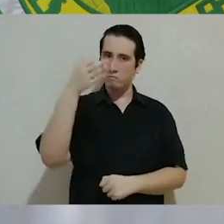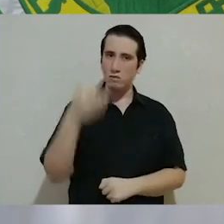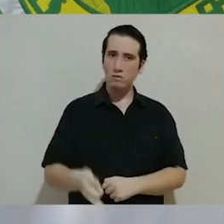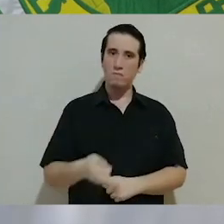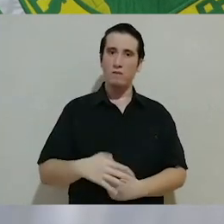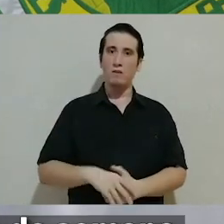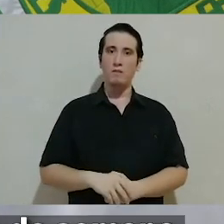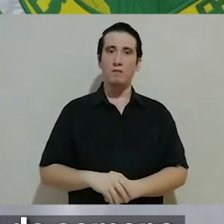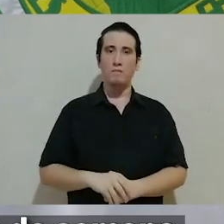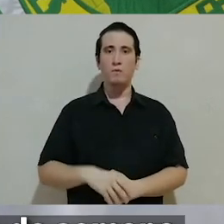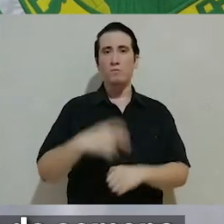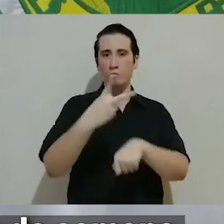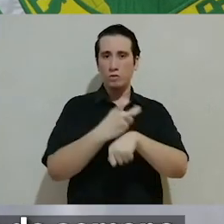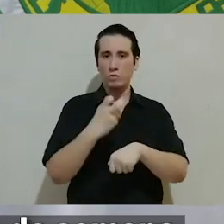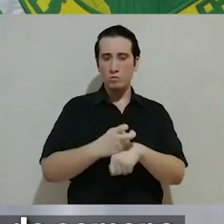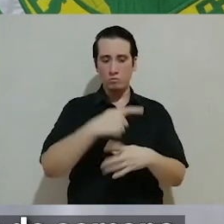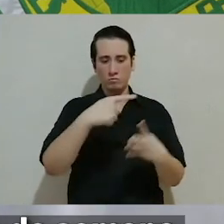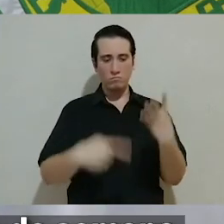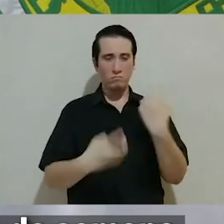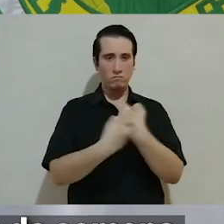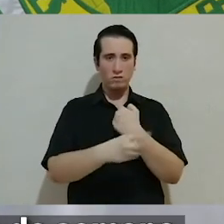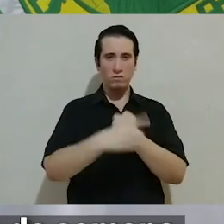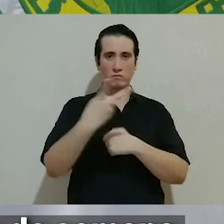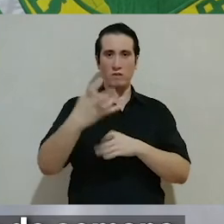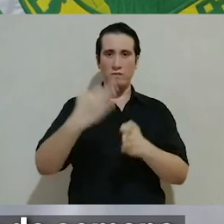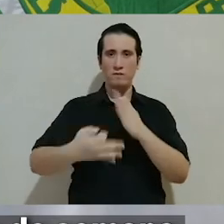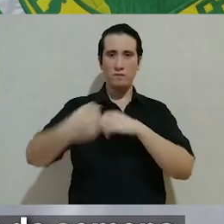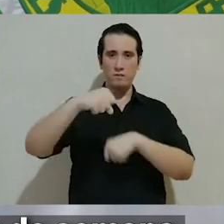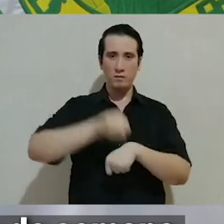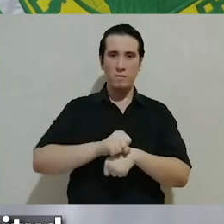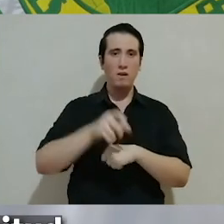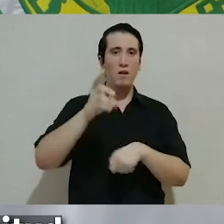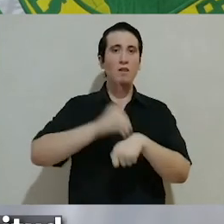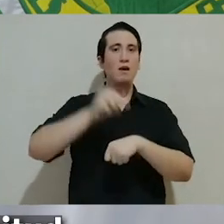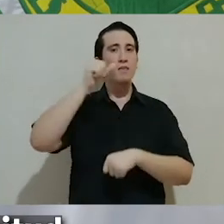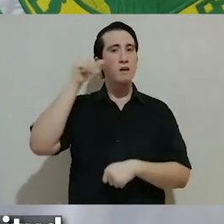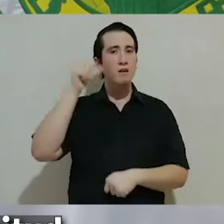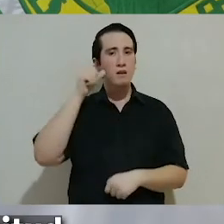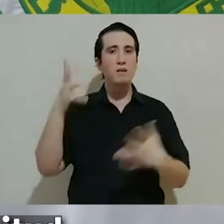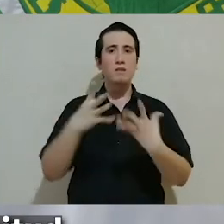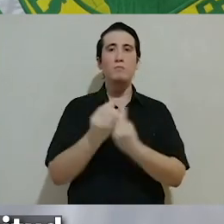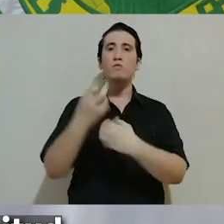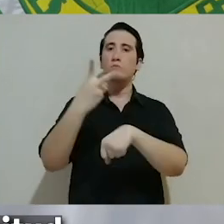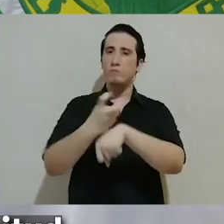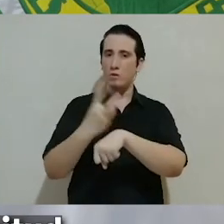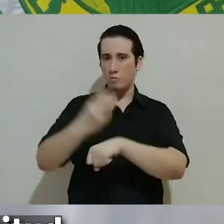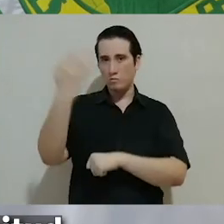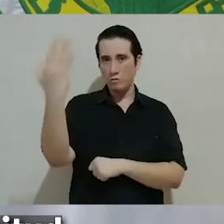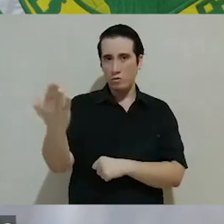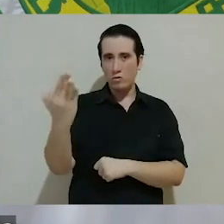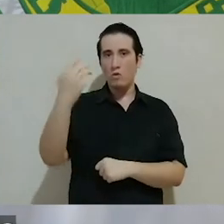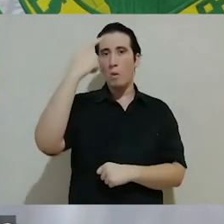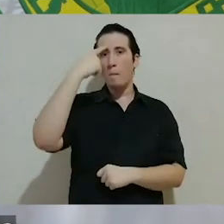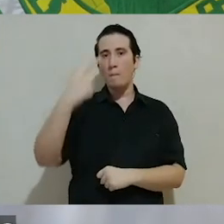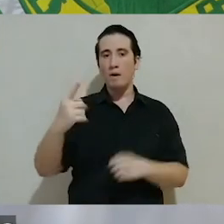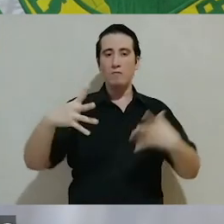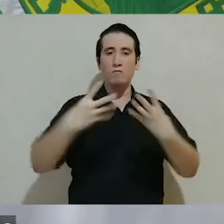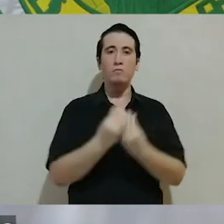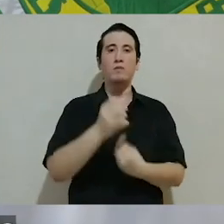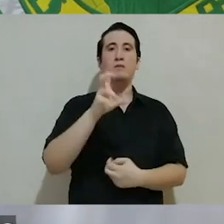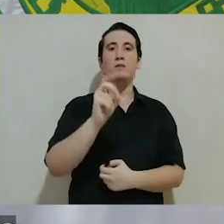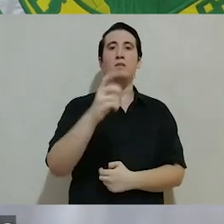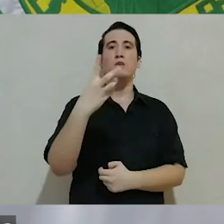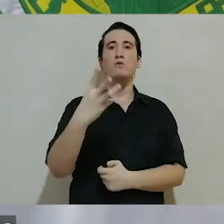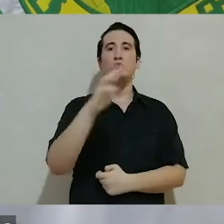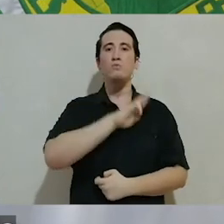ha sido aceptada y tras un segundo recuento de daños de este fin de semana, el día de ayer hicimos una segunda solicitud para que se sumen